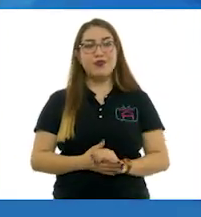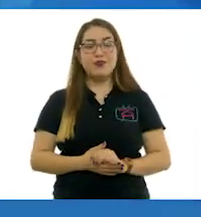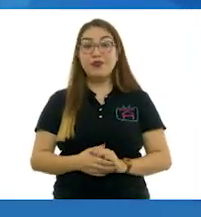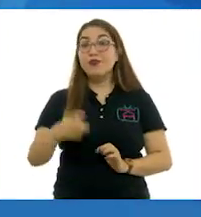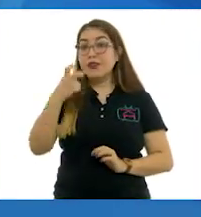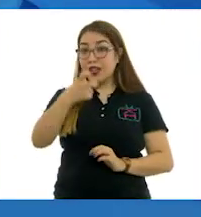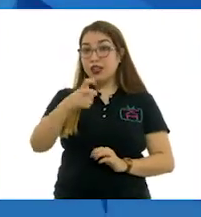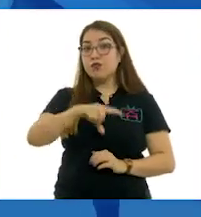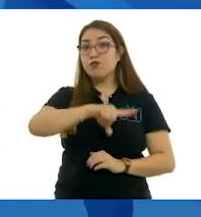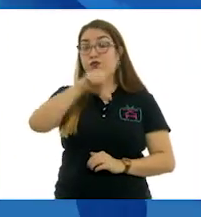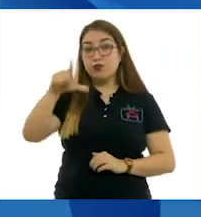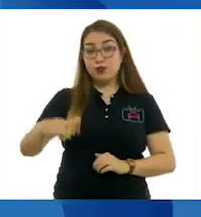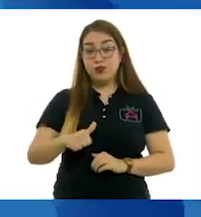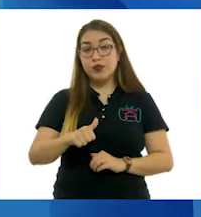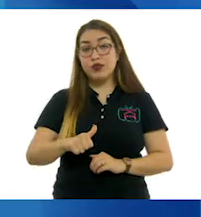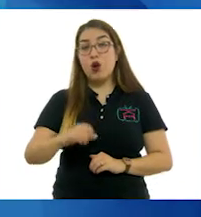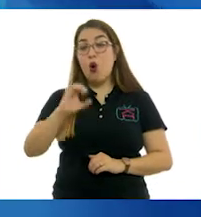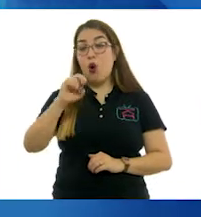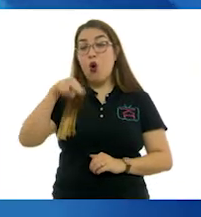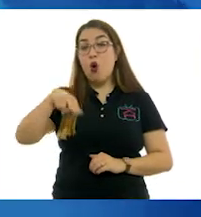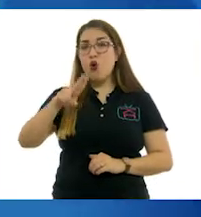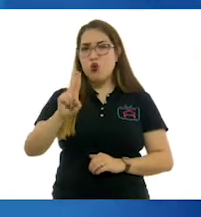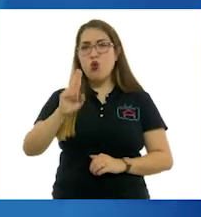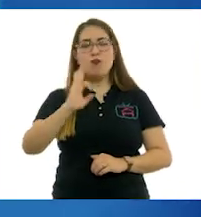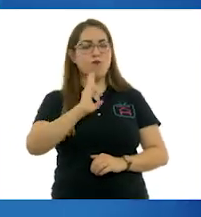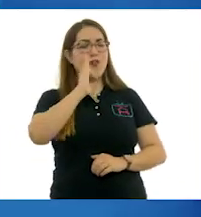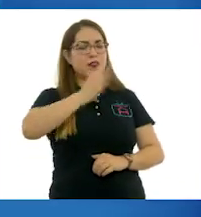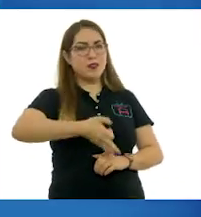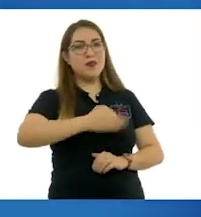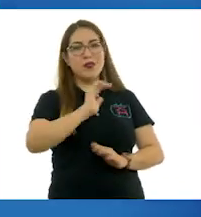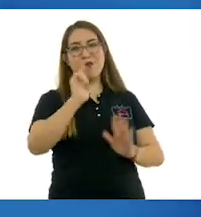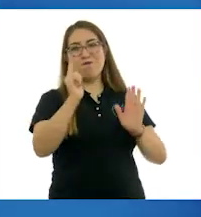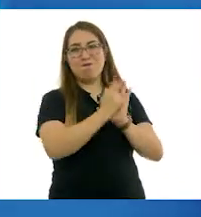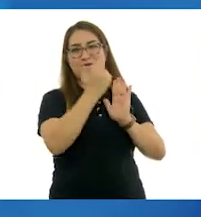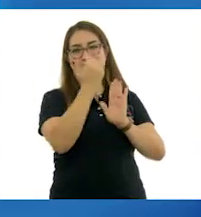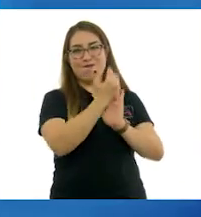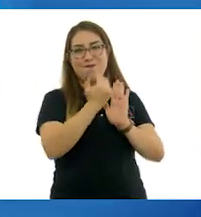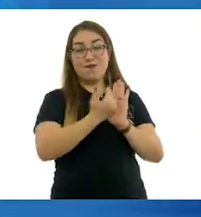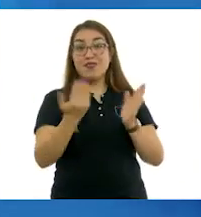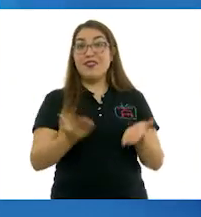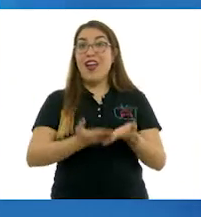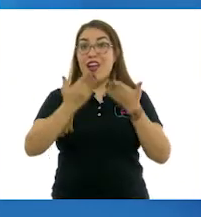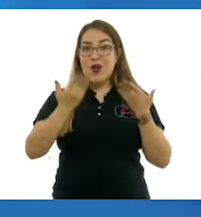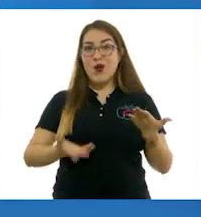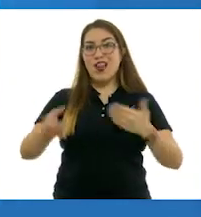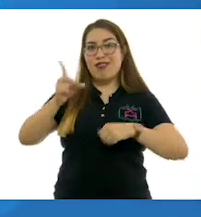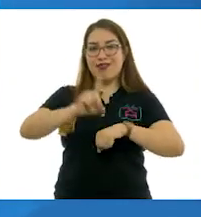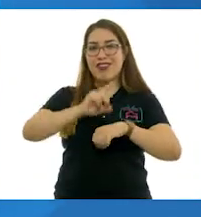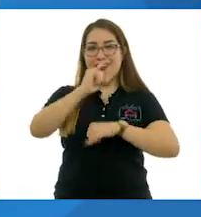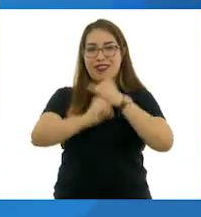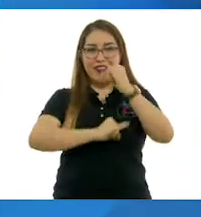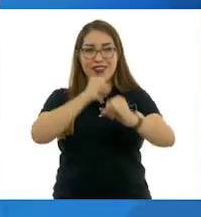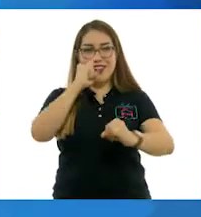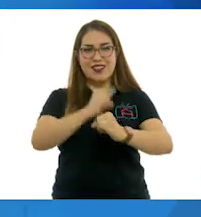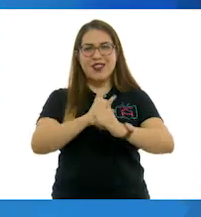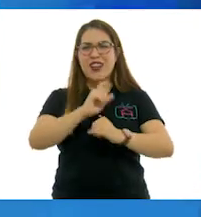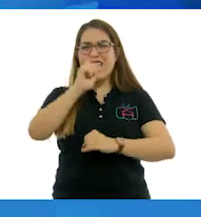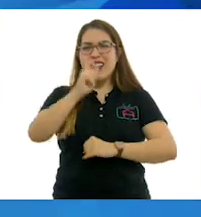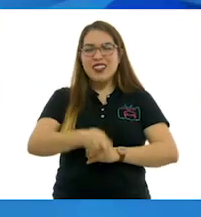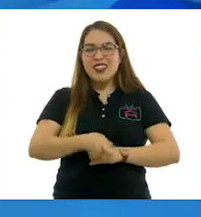Organización de Naciones Unidas y hoy tenemos ese día internacional en el que se hace una